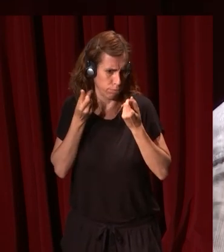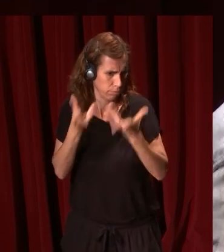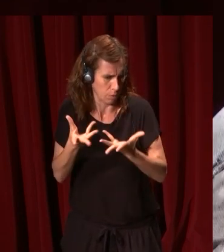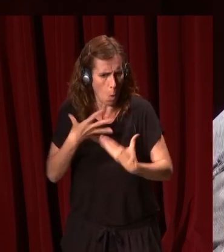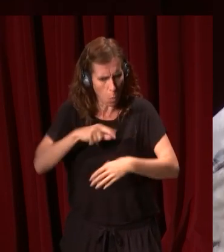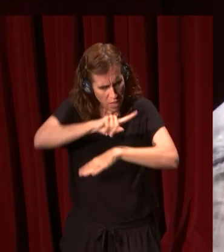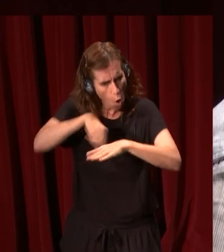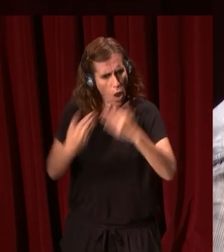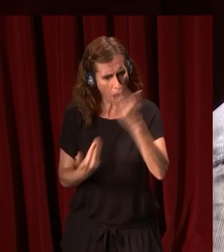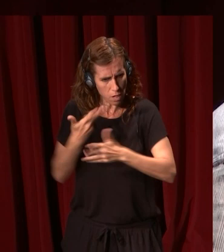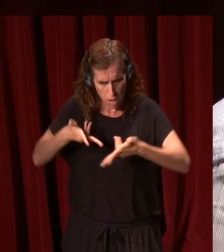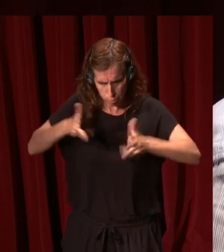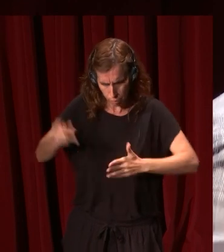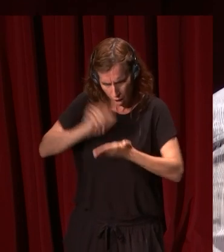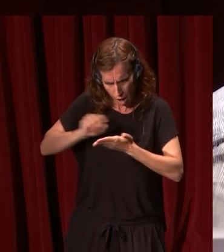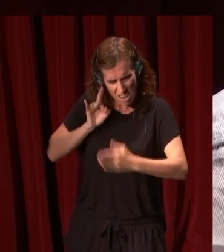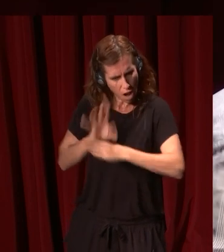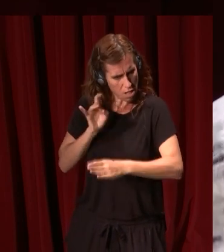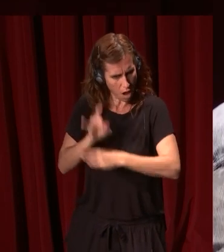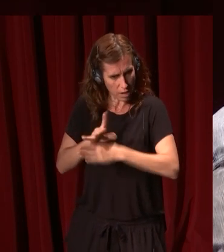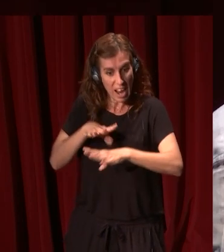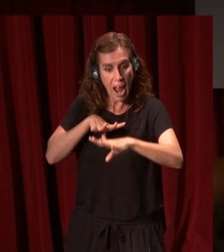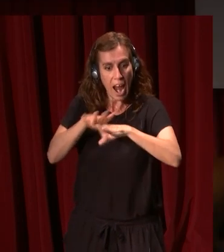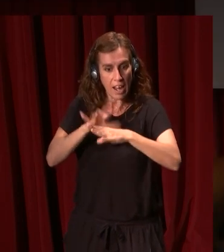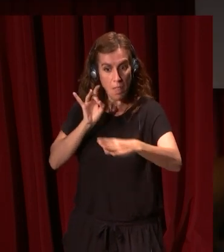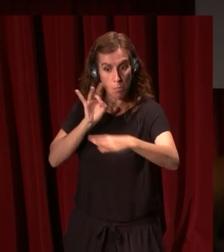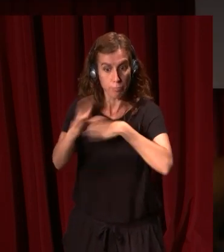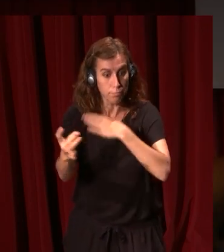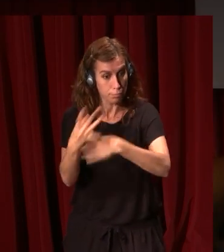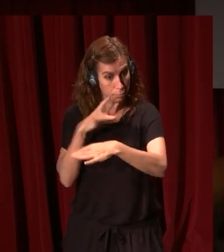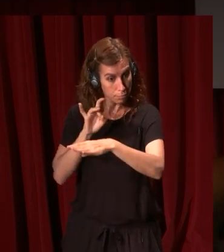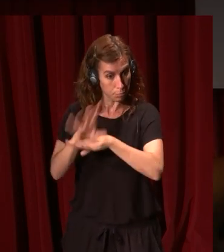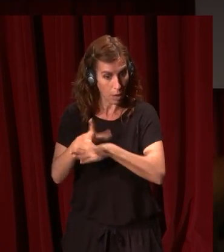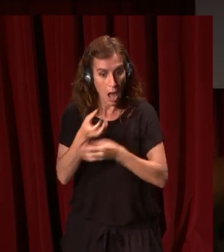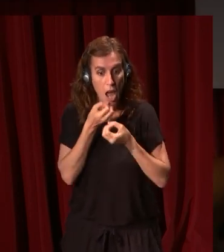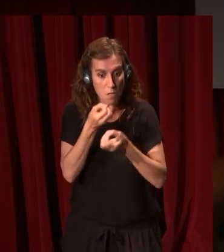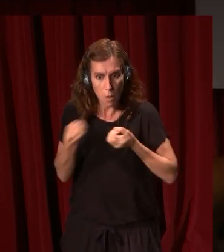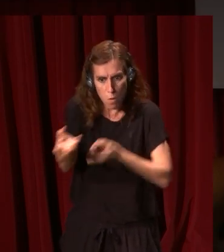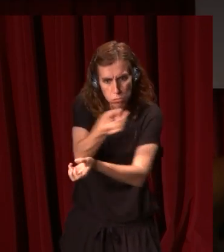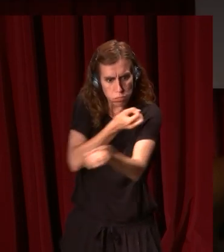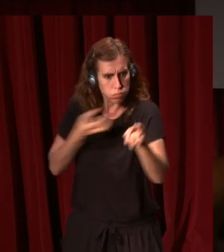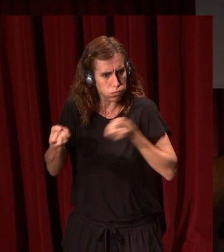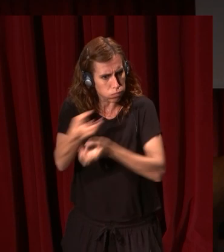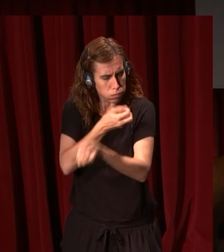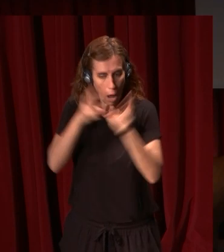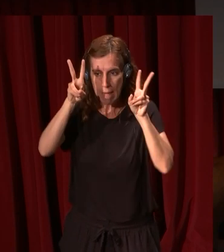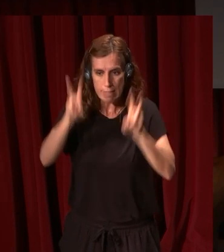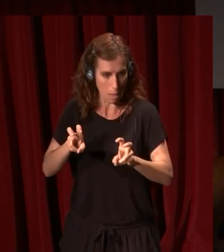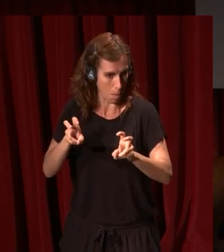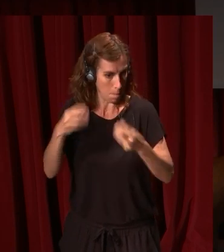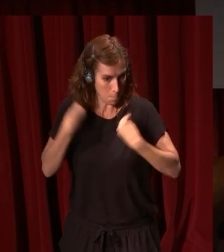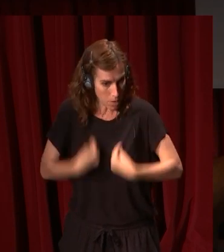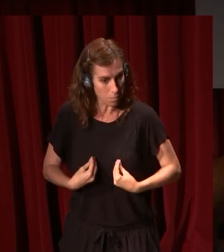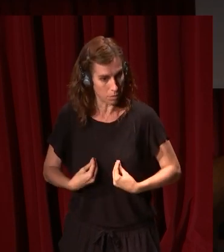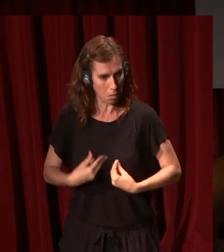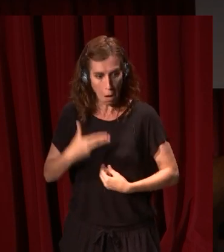varias horas al día a escribir cartas. Y se forman redes de corresponsales que se transmiten información sobre asuntos en los